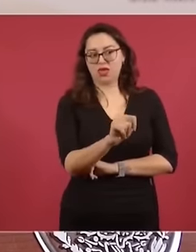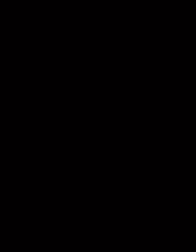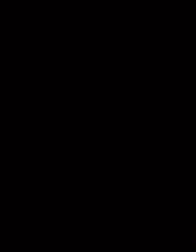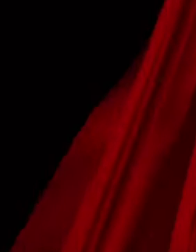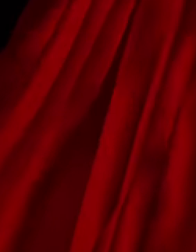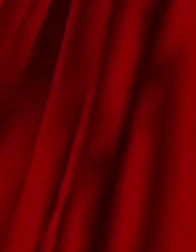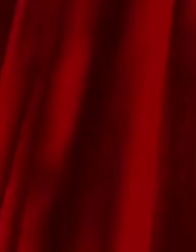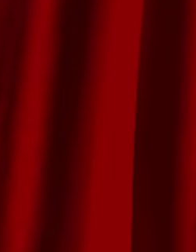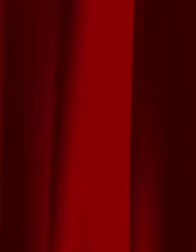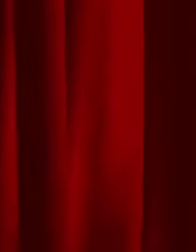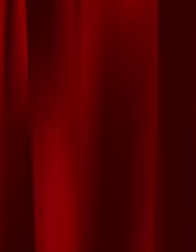más eficaz.